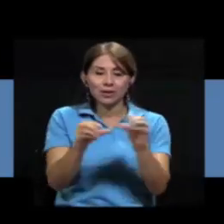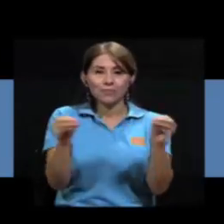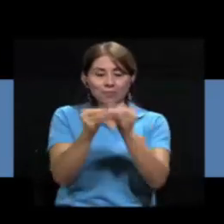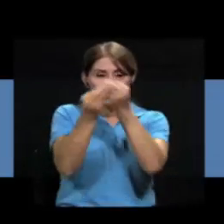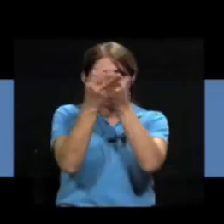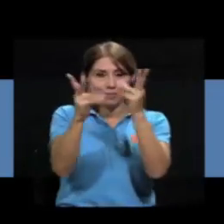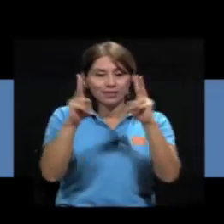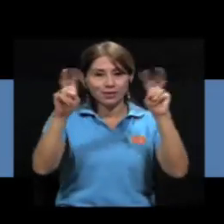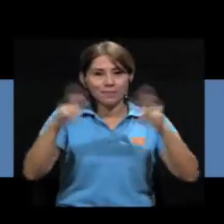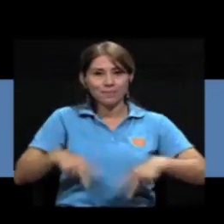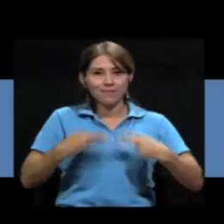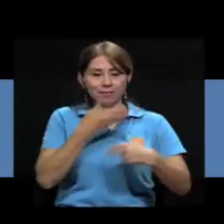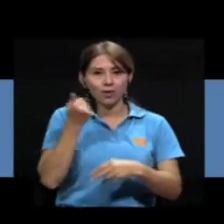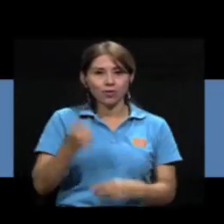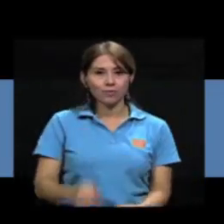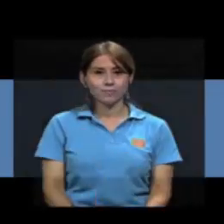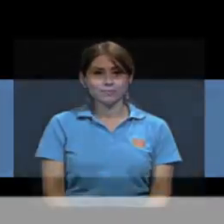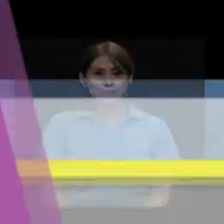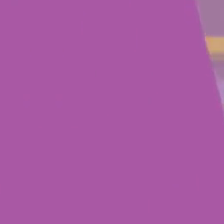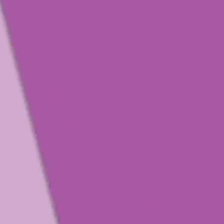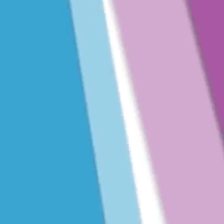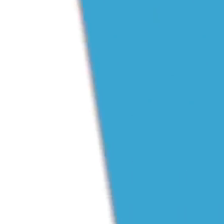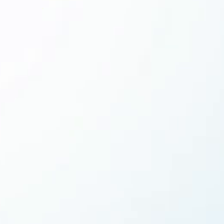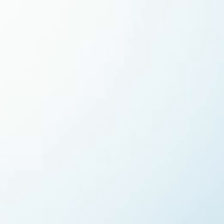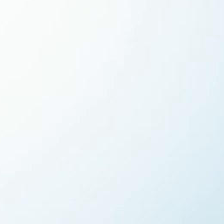información en la telerevista Vivir Mejor.